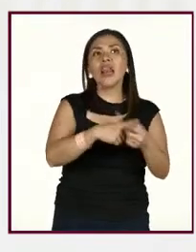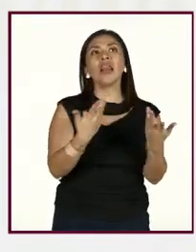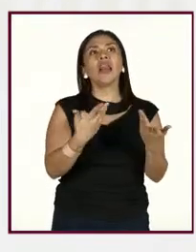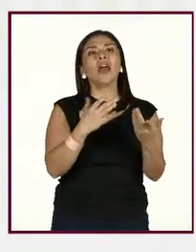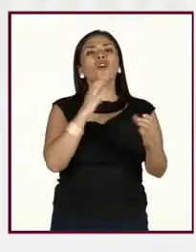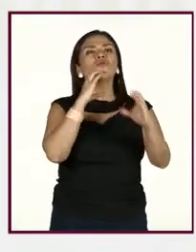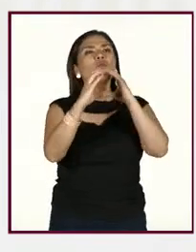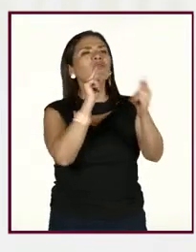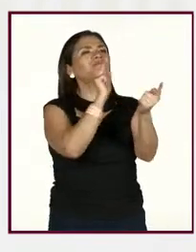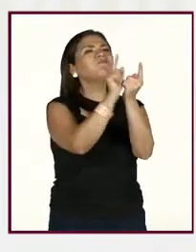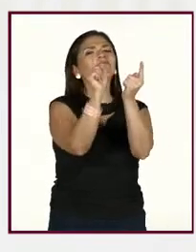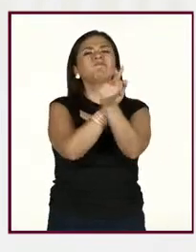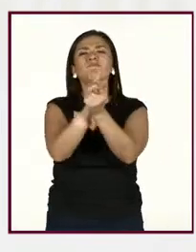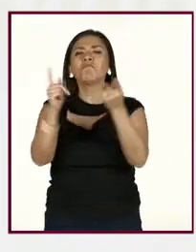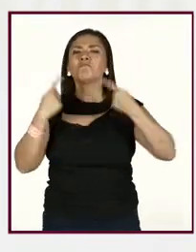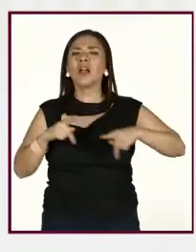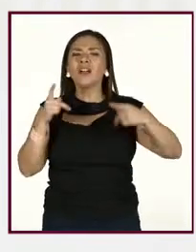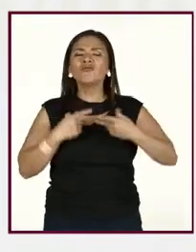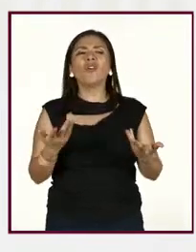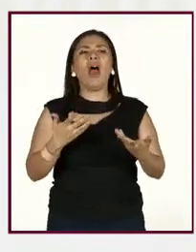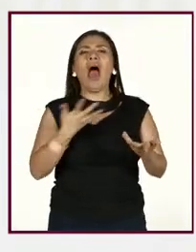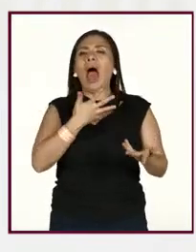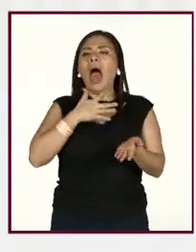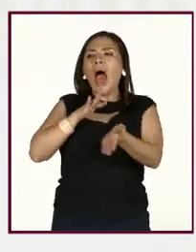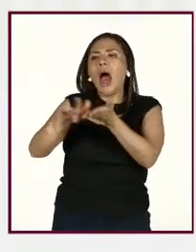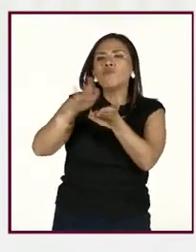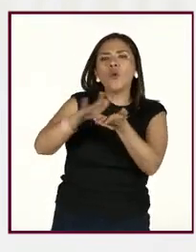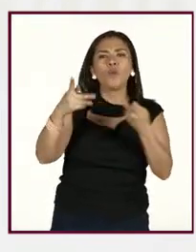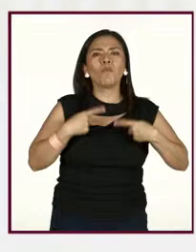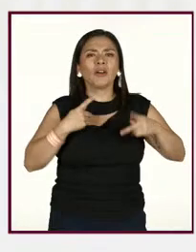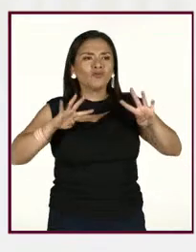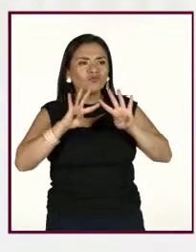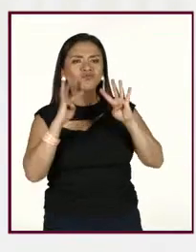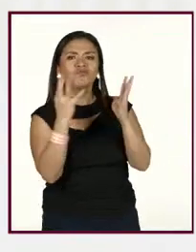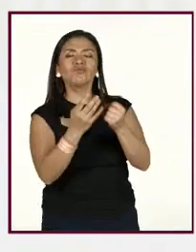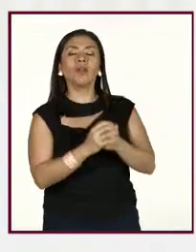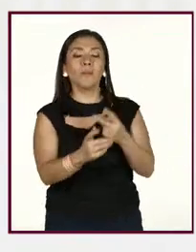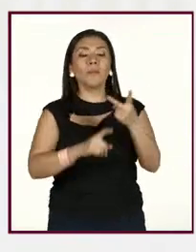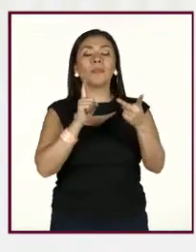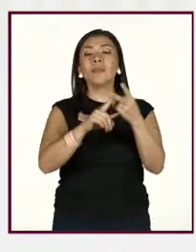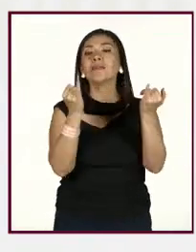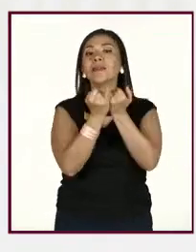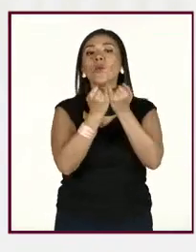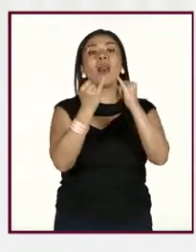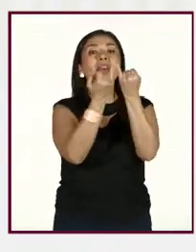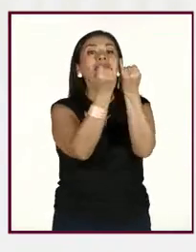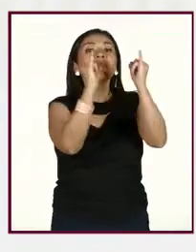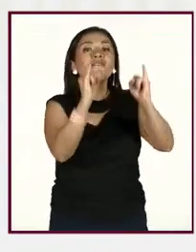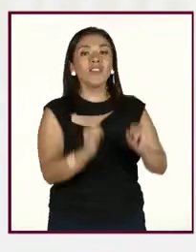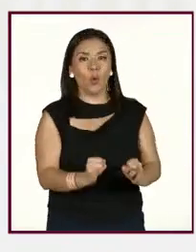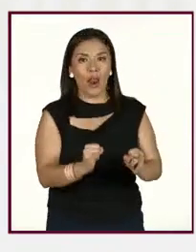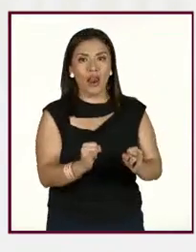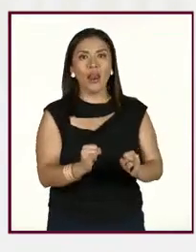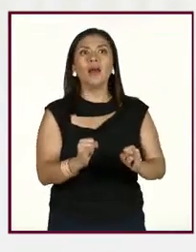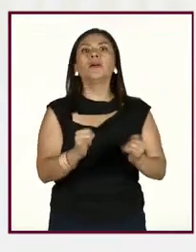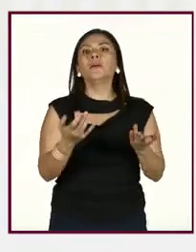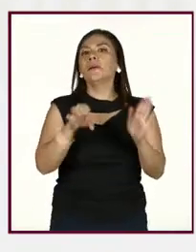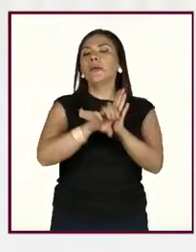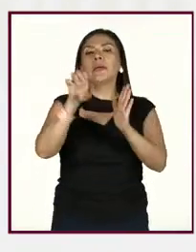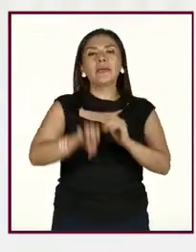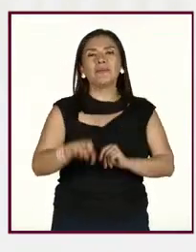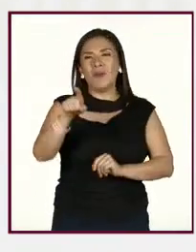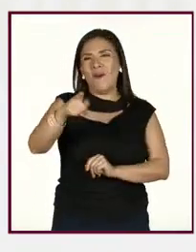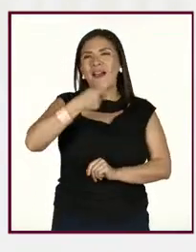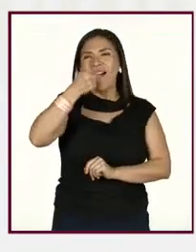relaciones, nuestras redes de apoyo, como también los aspectos individuales. Nuestras, nuestras, como bien lo hemos